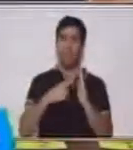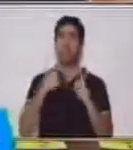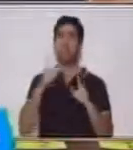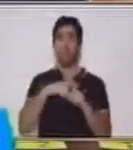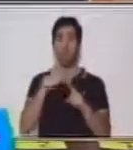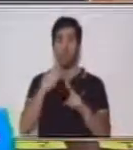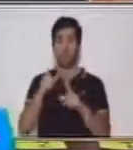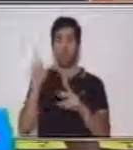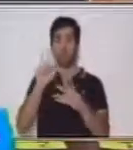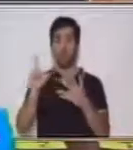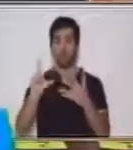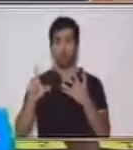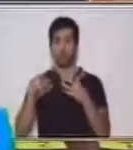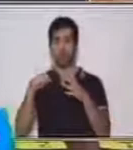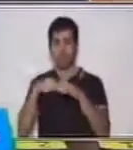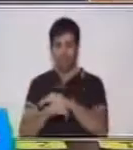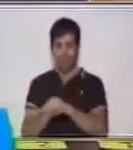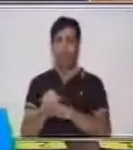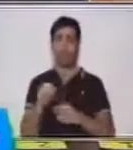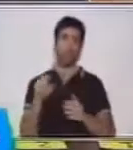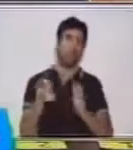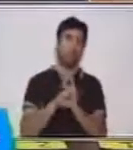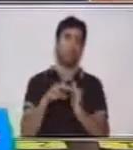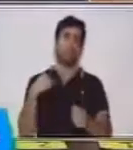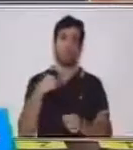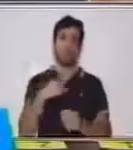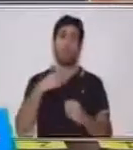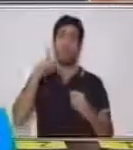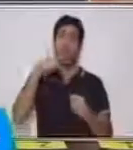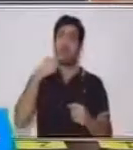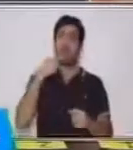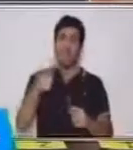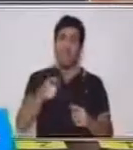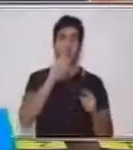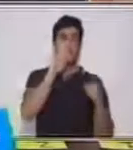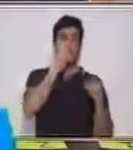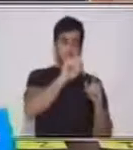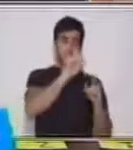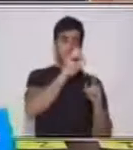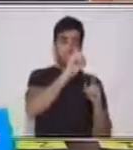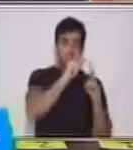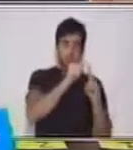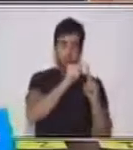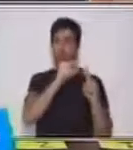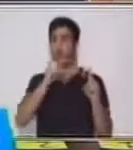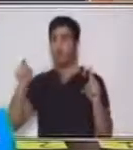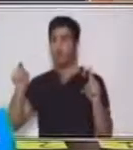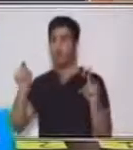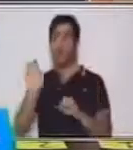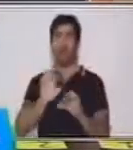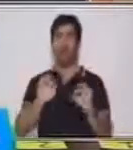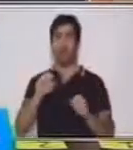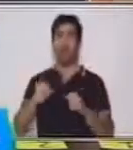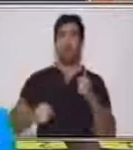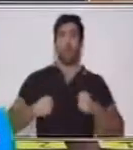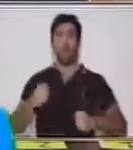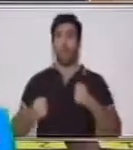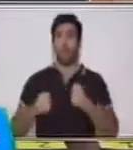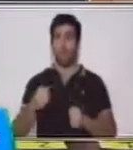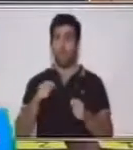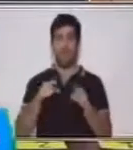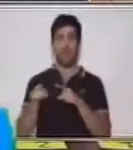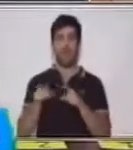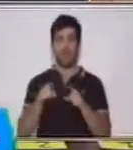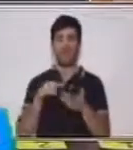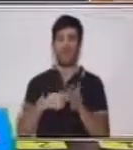Es cuando nosotros decimos partamos del punto cero, estamos partiendo de un punto. Cuando hacemos una carrera estamos partiendo